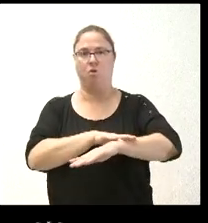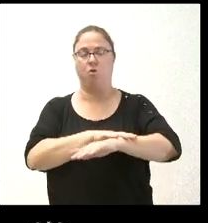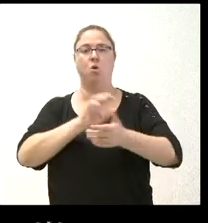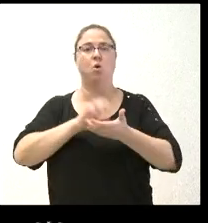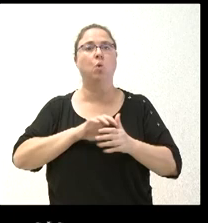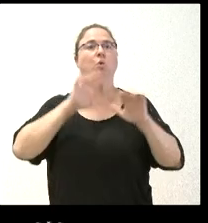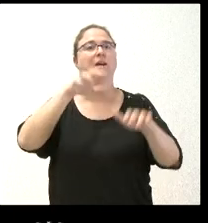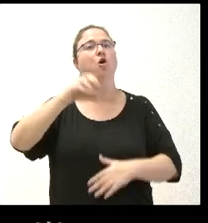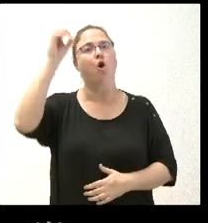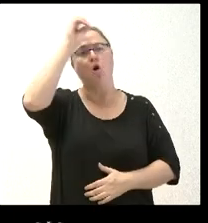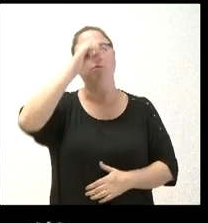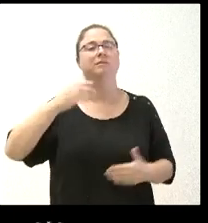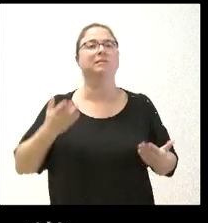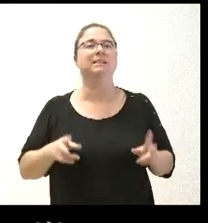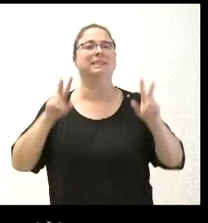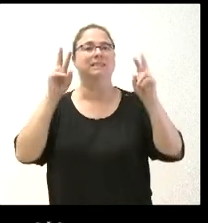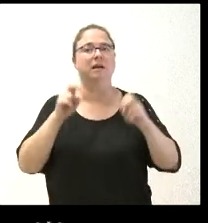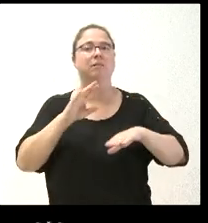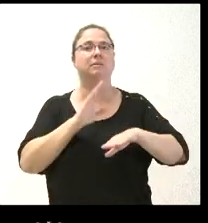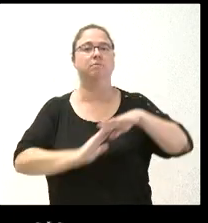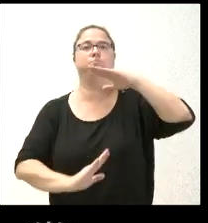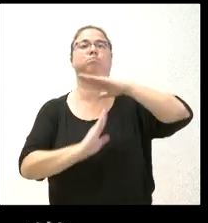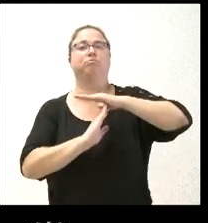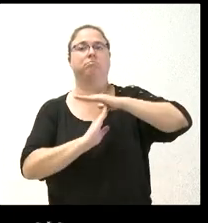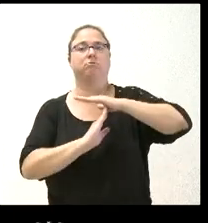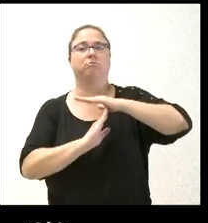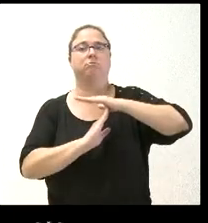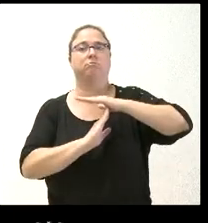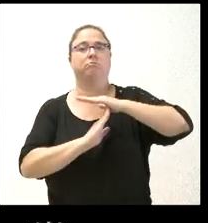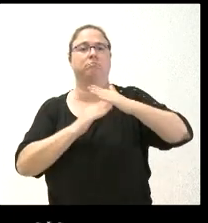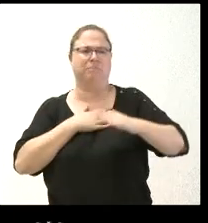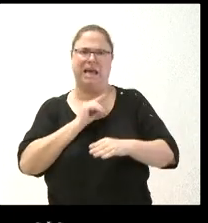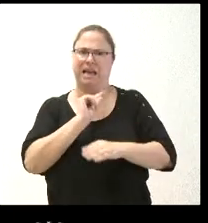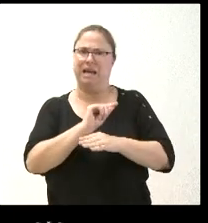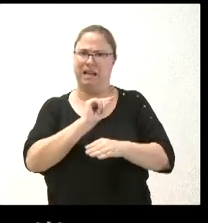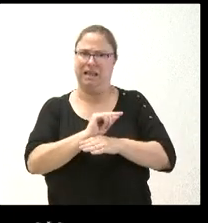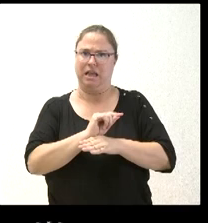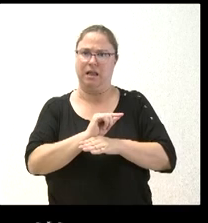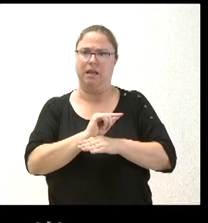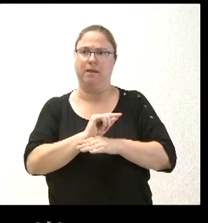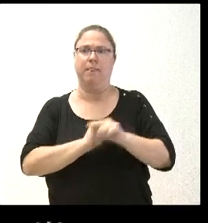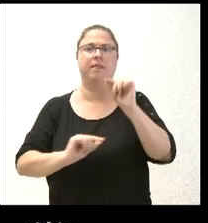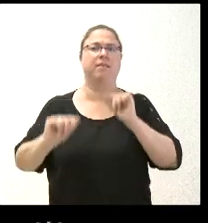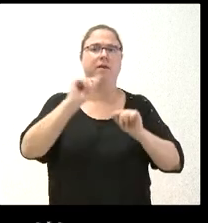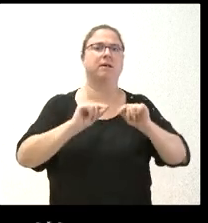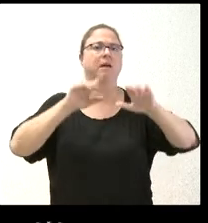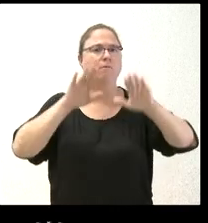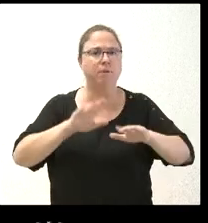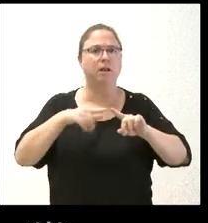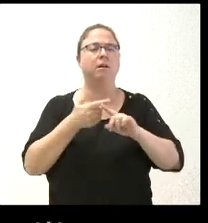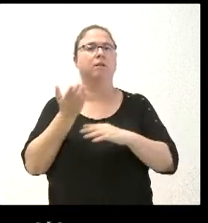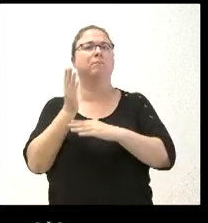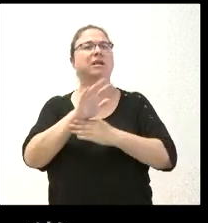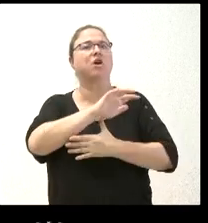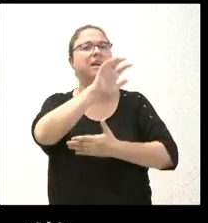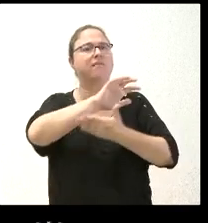Junta de Castilla y León respecto al hecho de que se haya paralizado entre fuertes críticas el debate y la presentación de un